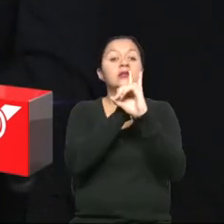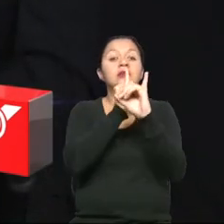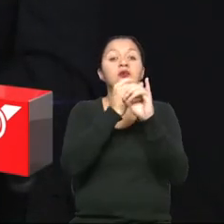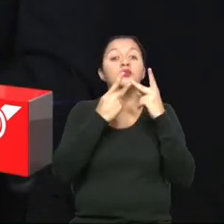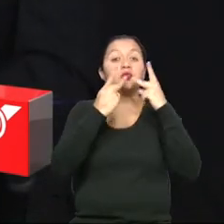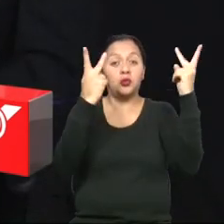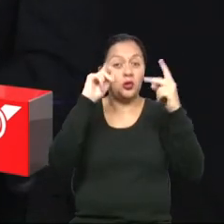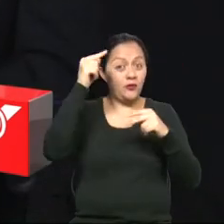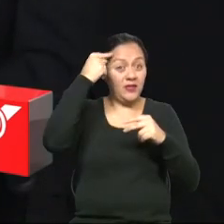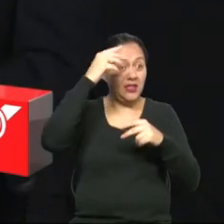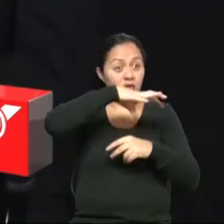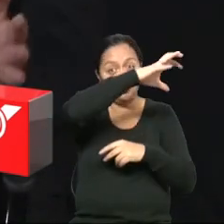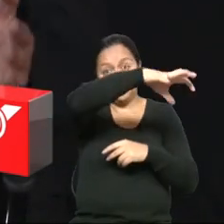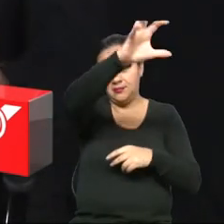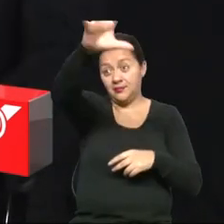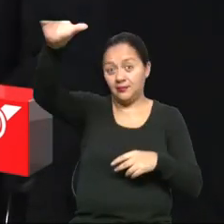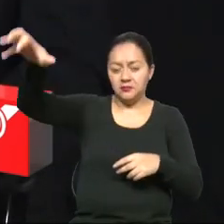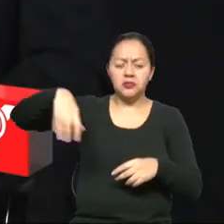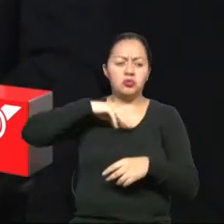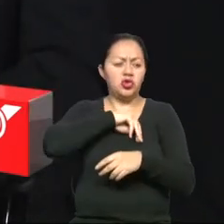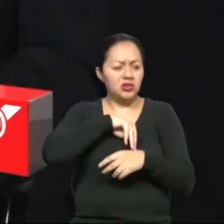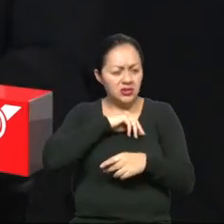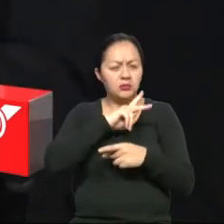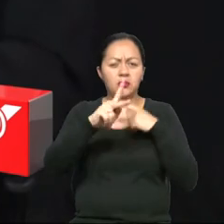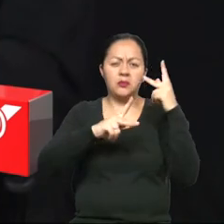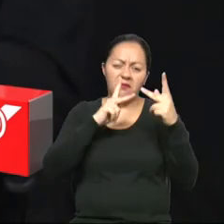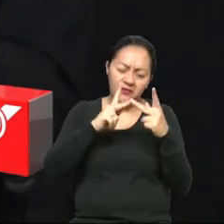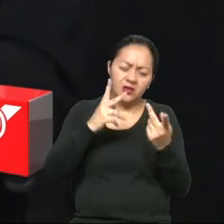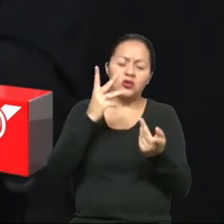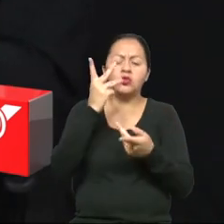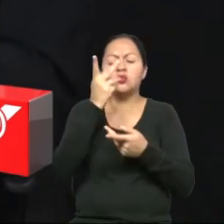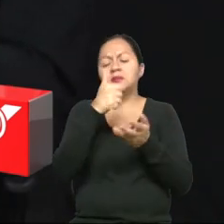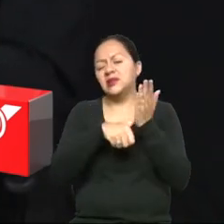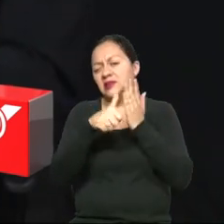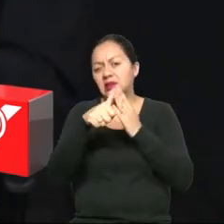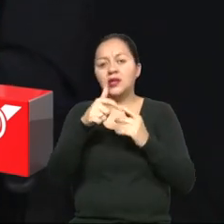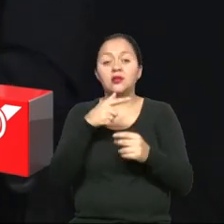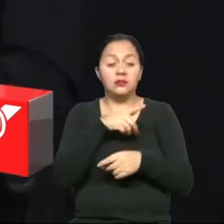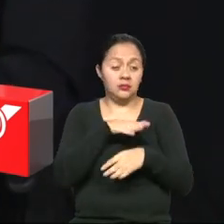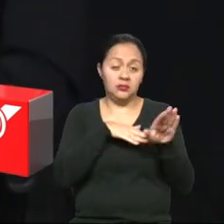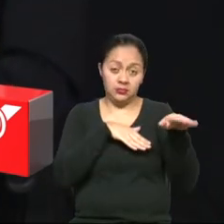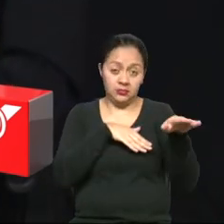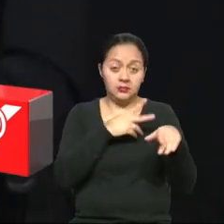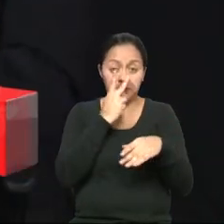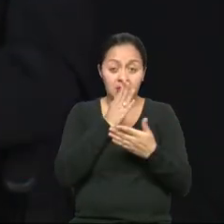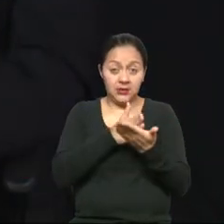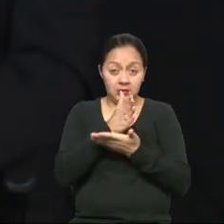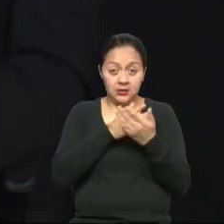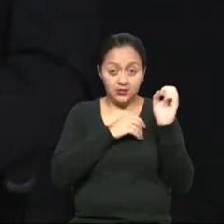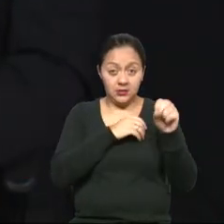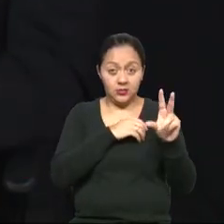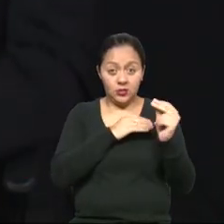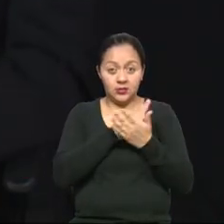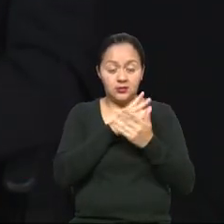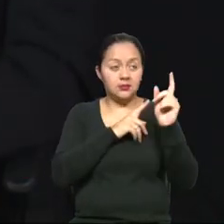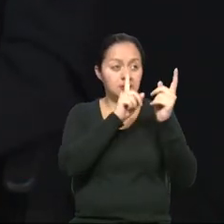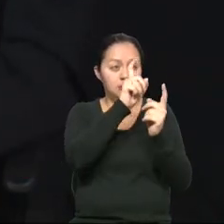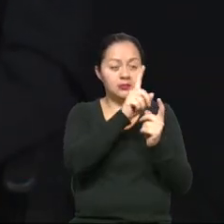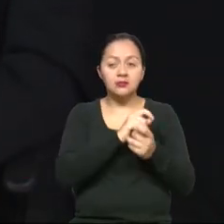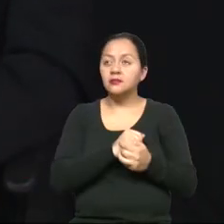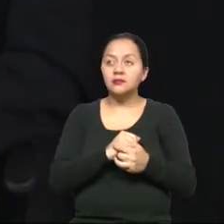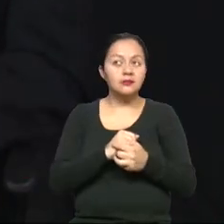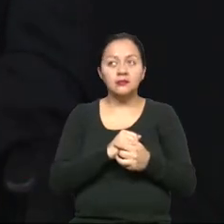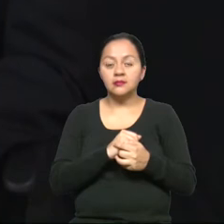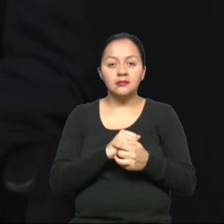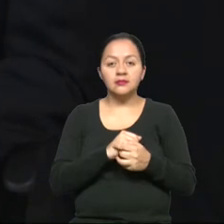tenemos a nivel nacional en las principales ciudades son realmente servicios públicos accesibles y hay mucho, mucho